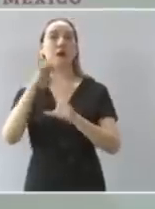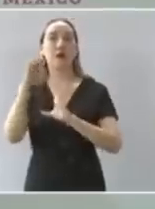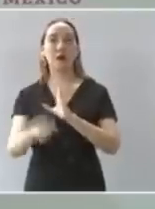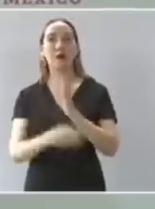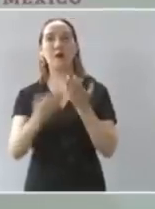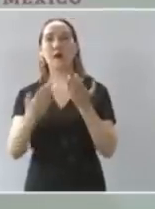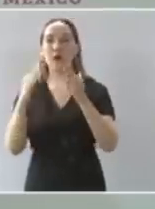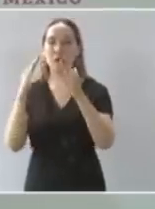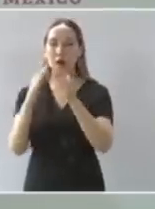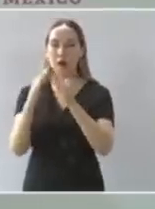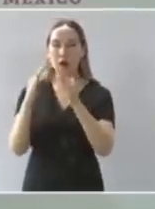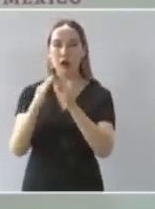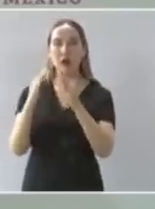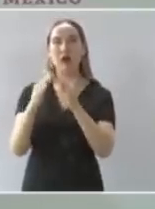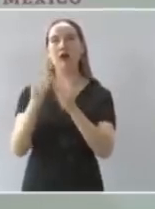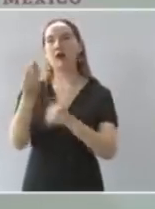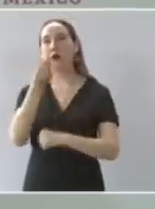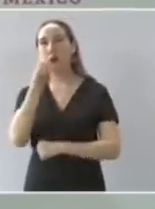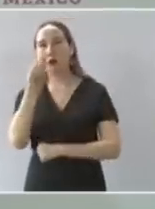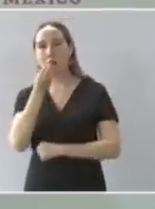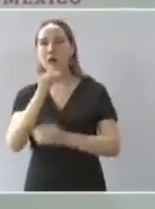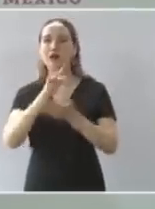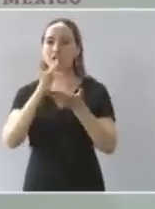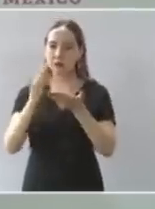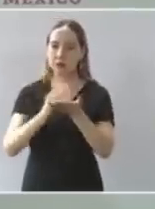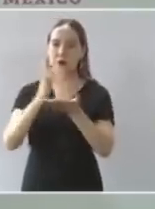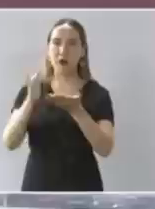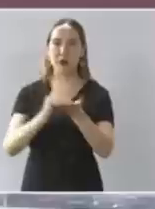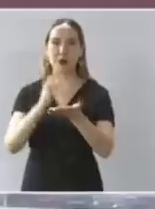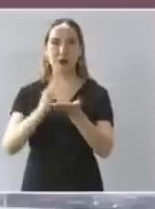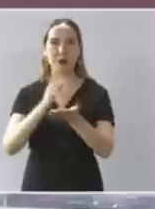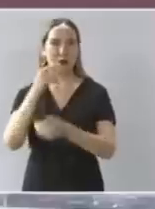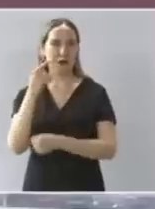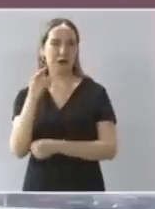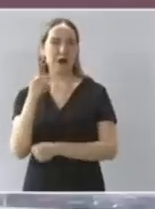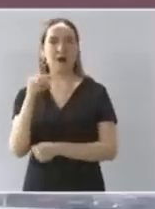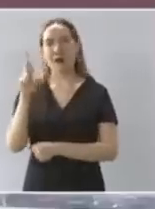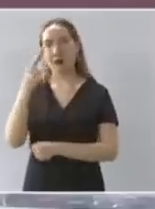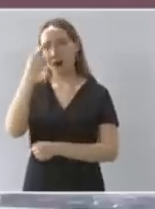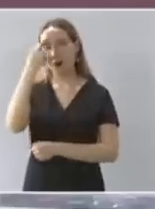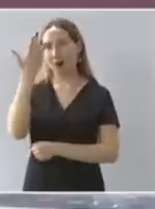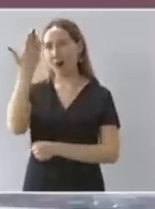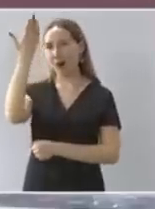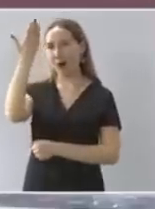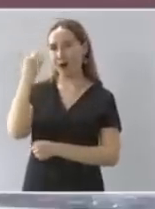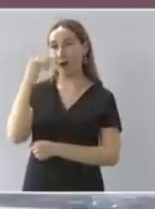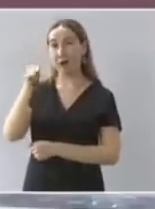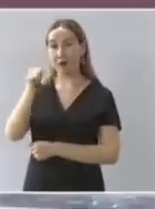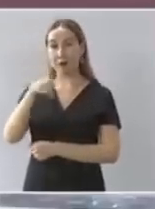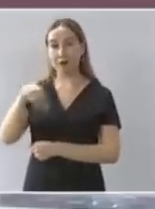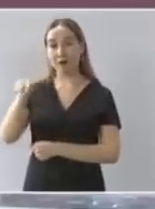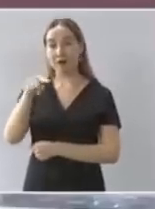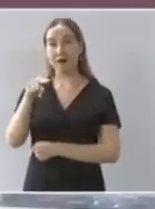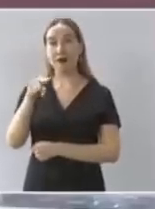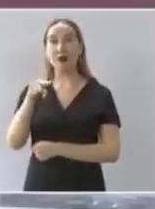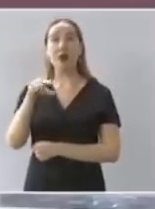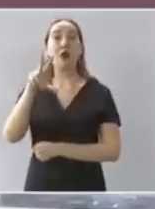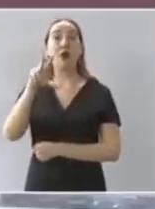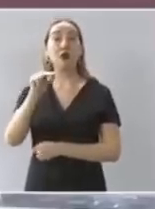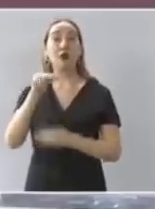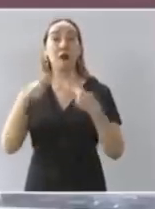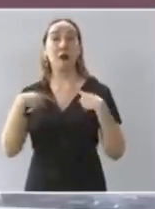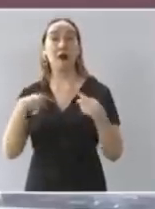vivíamos 80 estudiantes en una casa en la colonia Guerrero